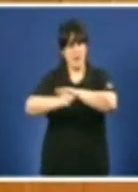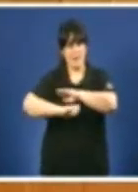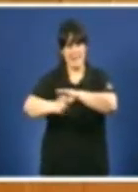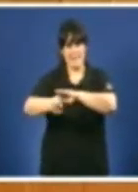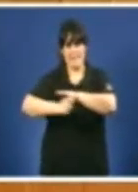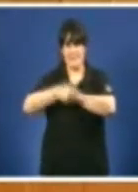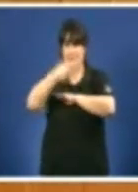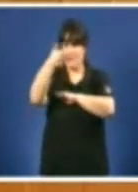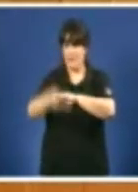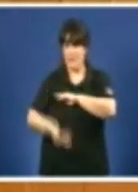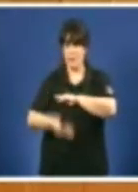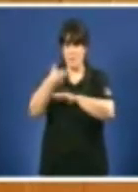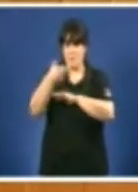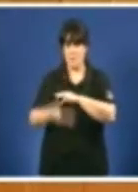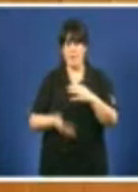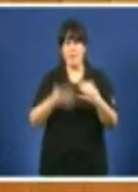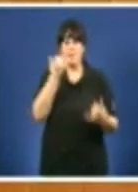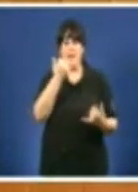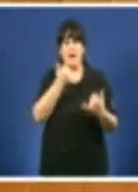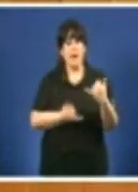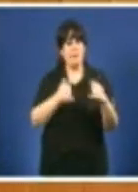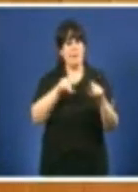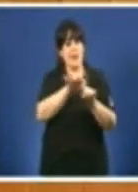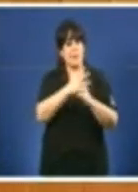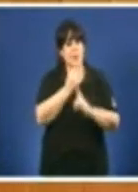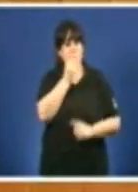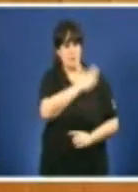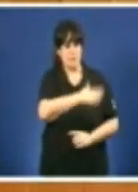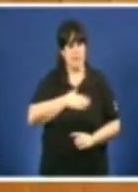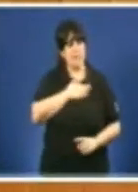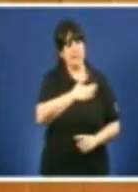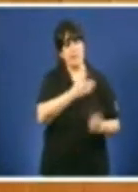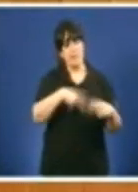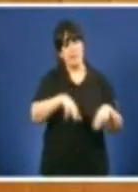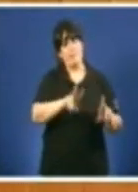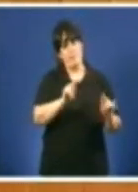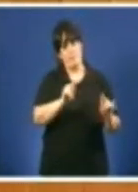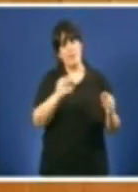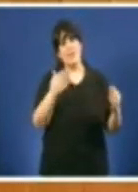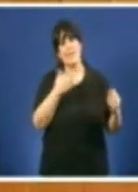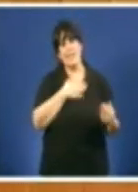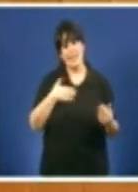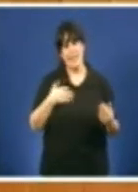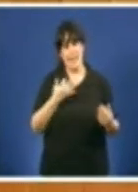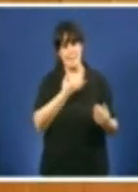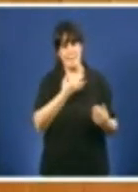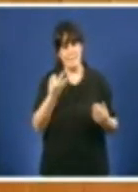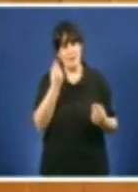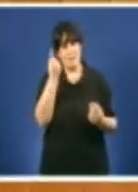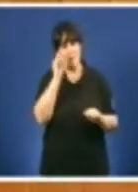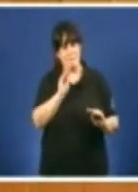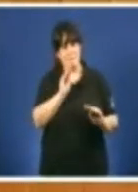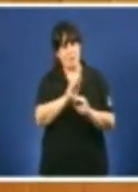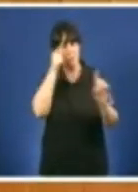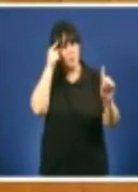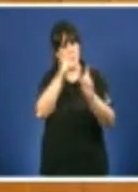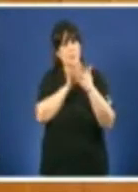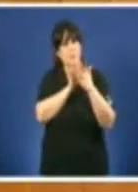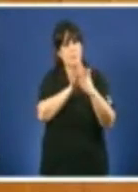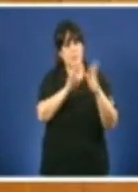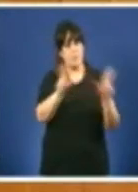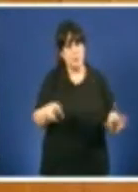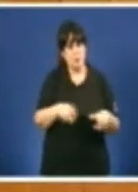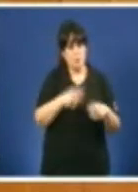desmontar o actual estado de benestar e apropiarse dos orzamentos dedicados aos servicios públicos España, Italia,